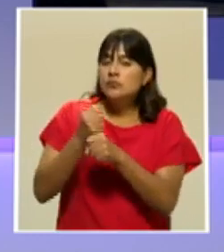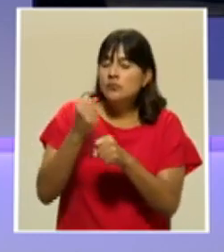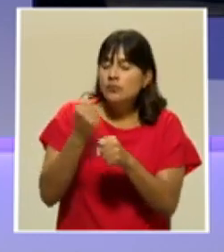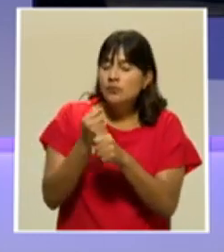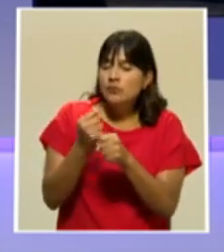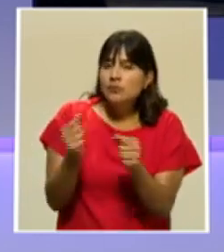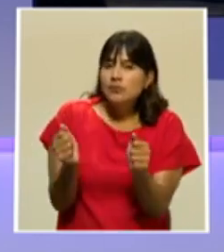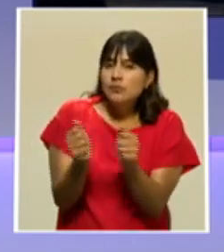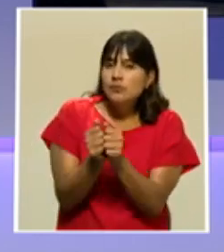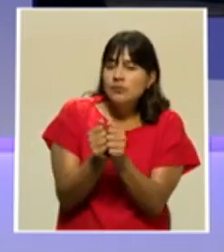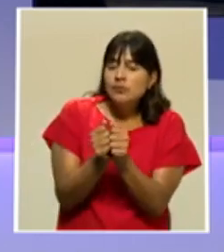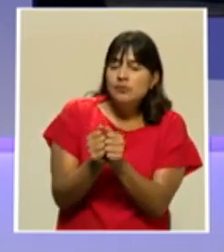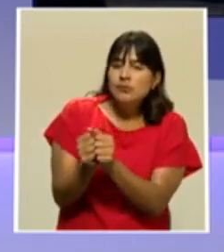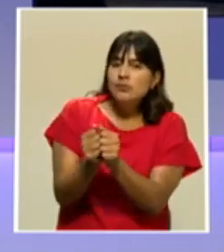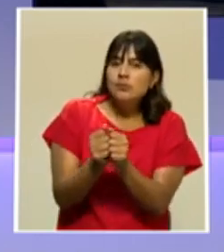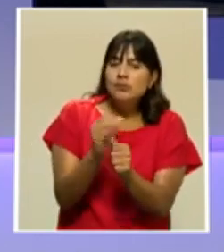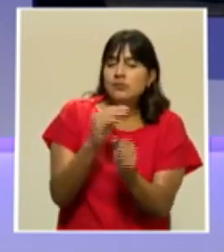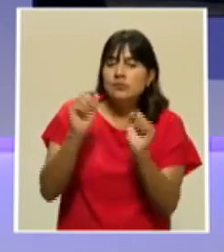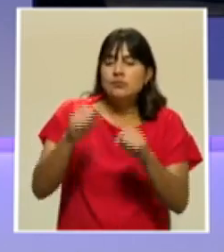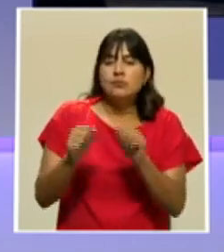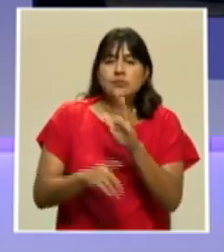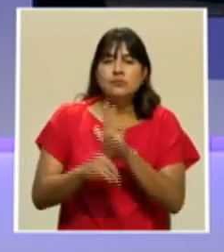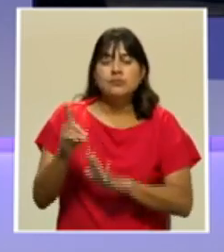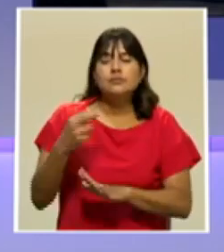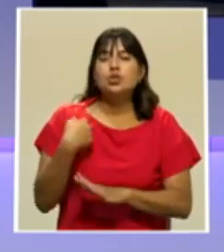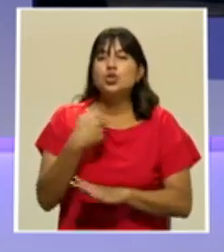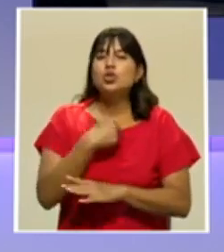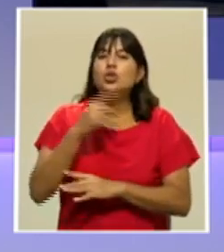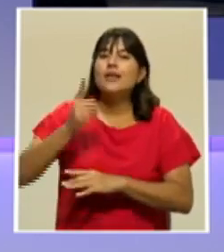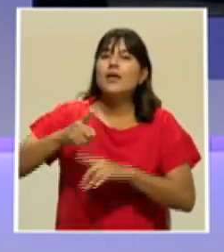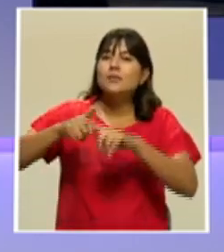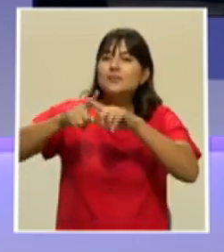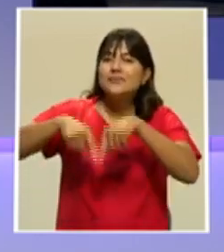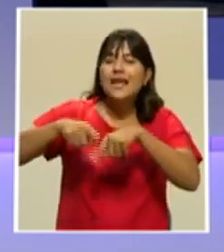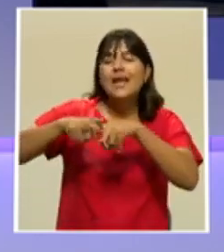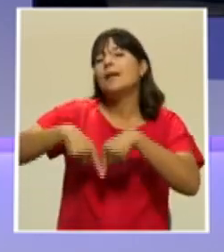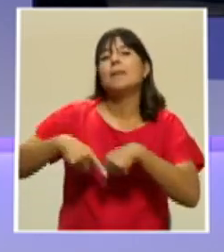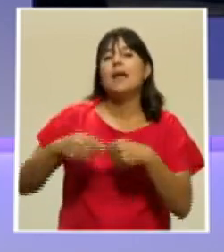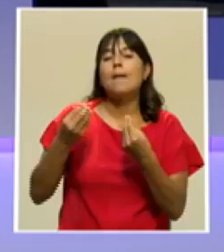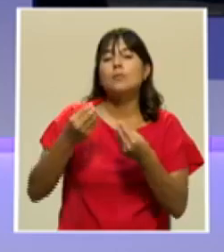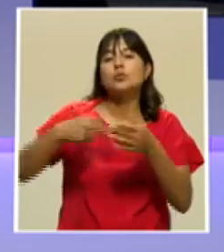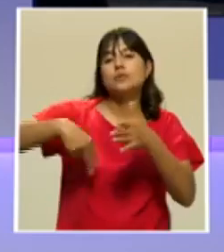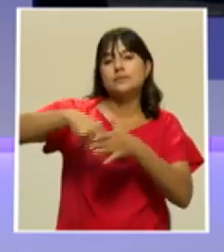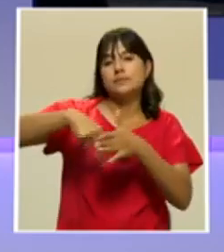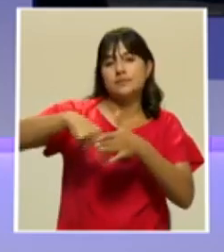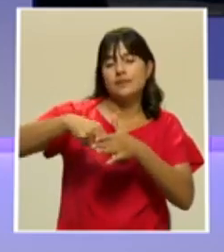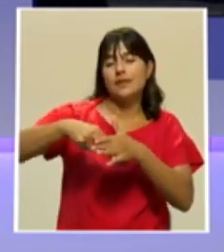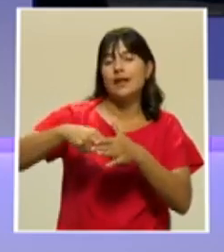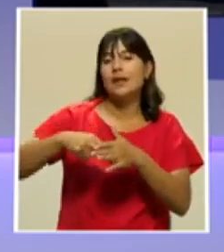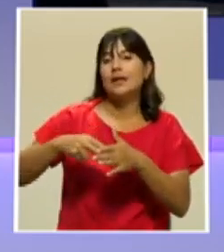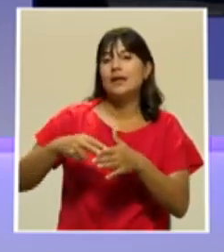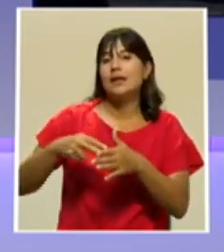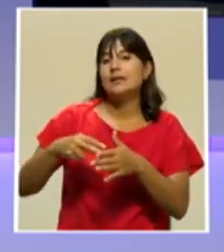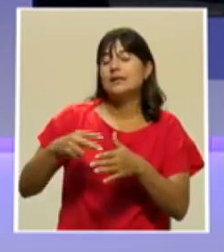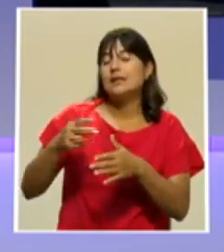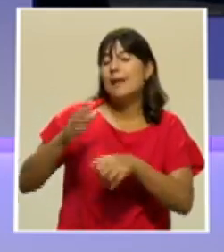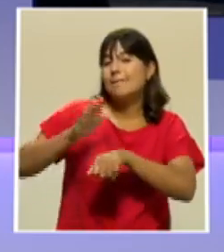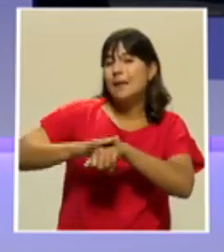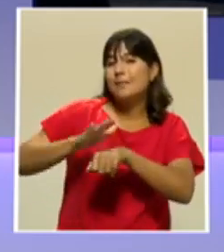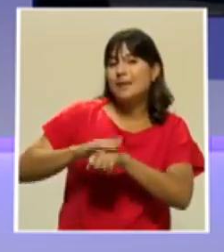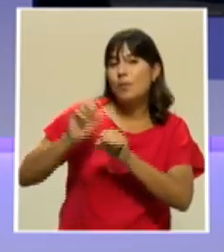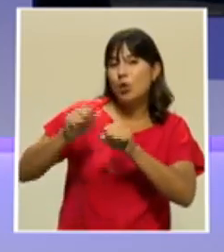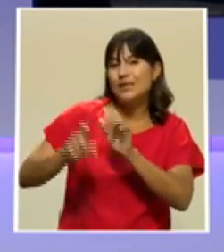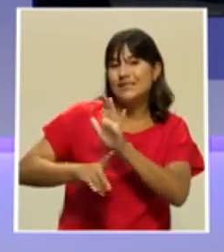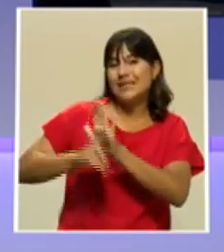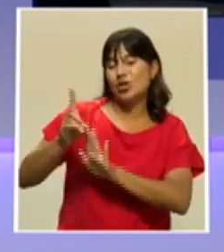Tenemos que eliminar algunos de los cuellos de botella que permiten que este tipo de tecnología se desarrolle.